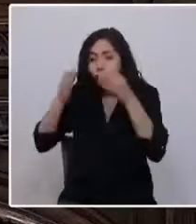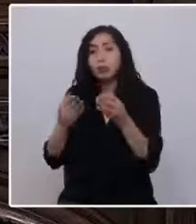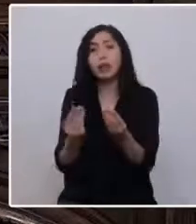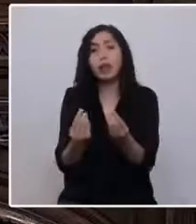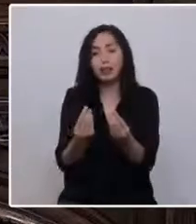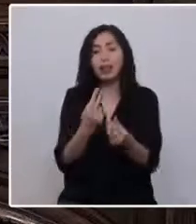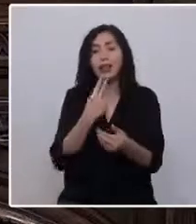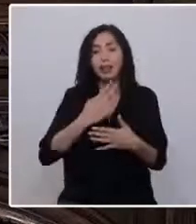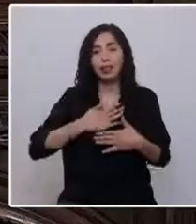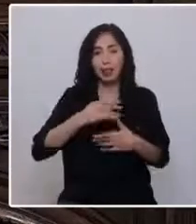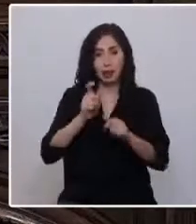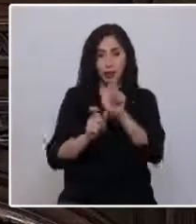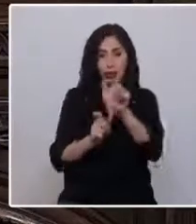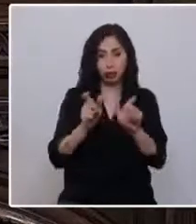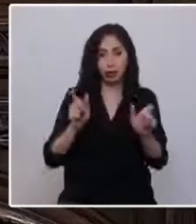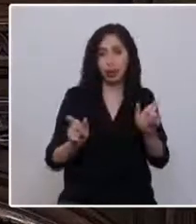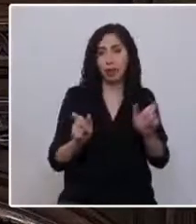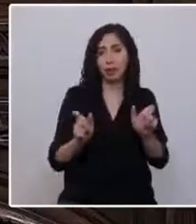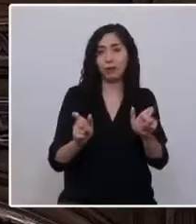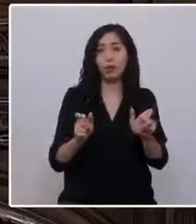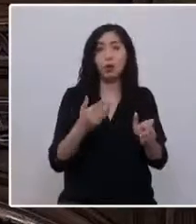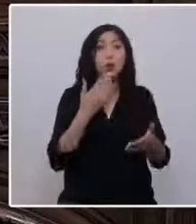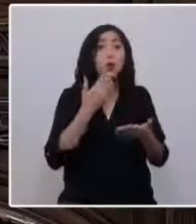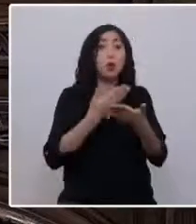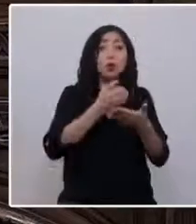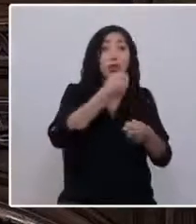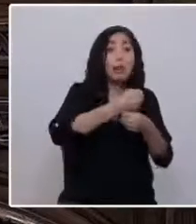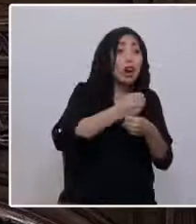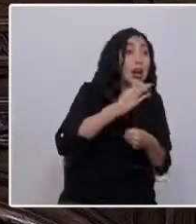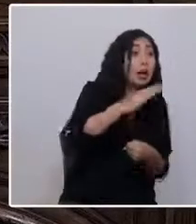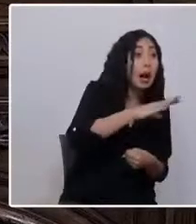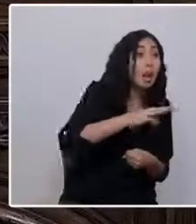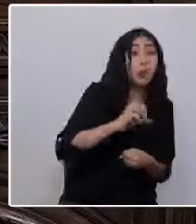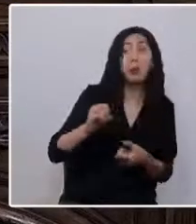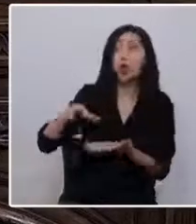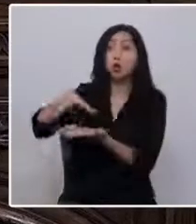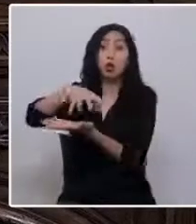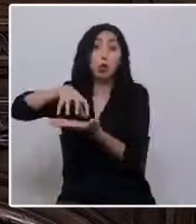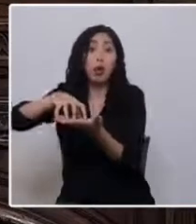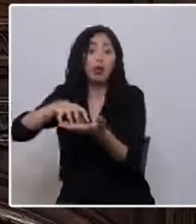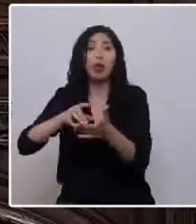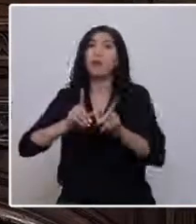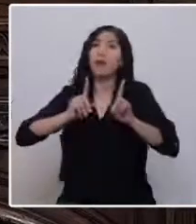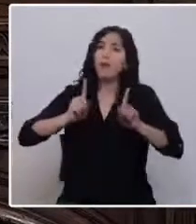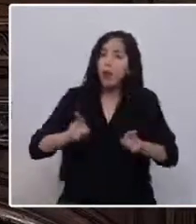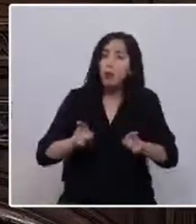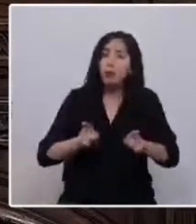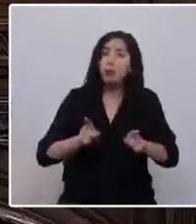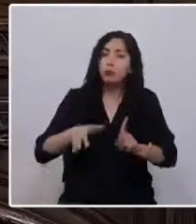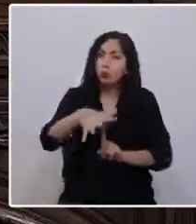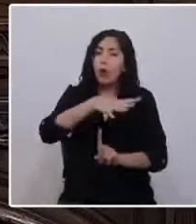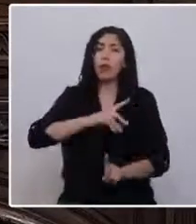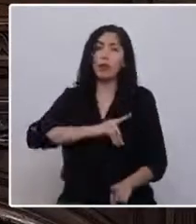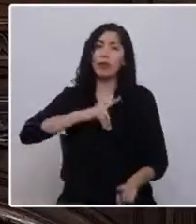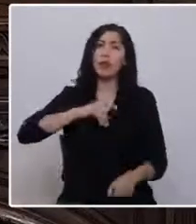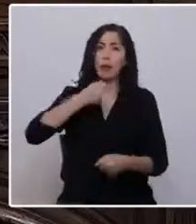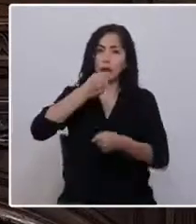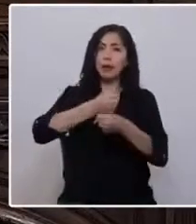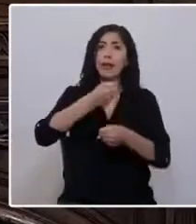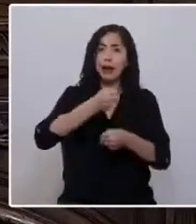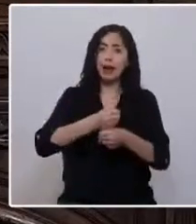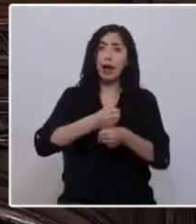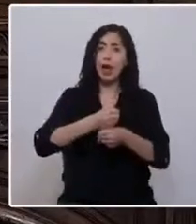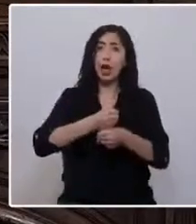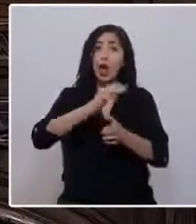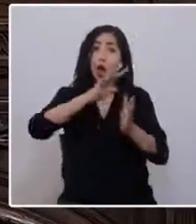las personas. Así cuando trabajen en el campo o en la ciudad, debemos proveer condiciones dignas para trabajar y horarios